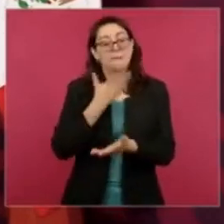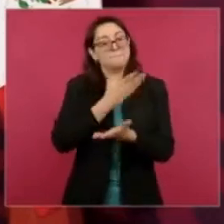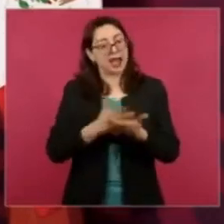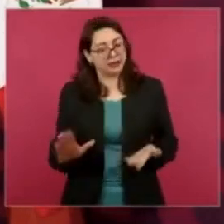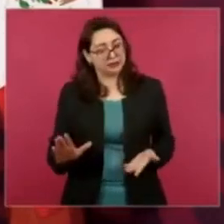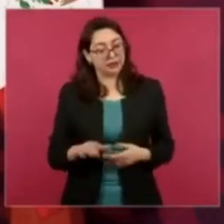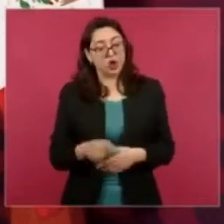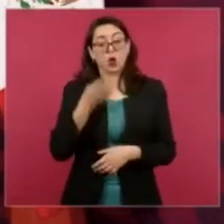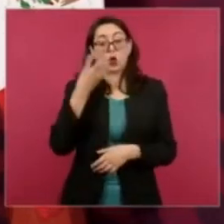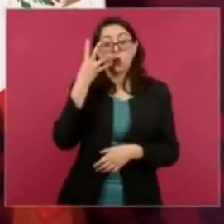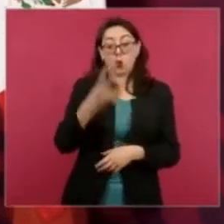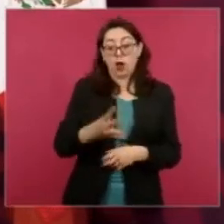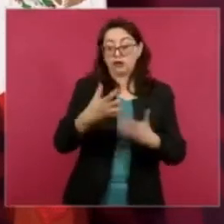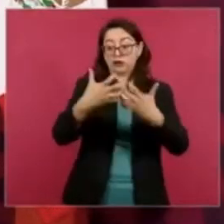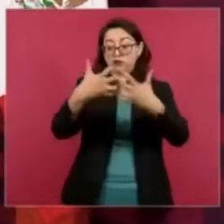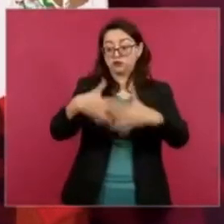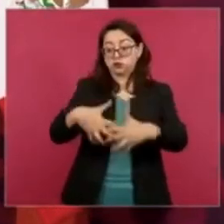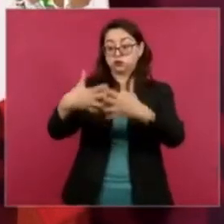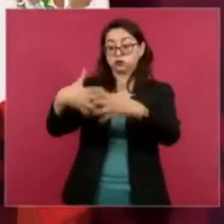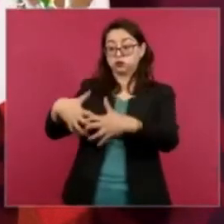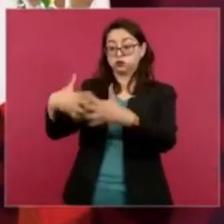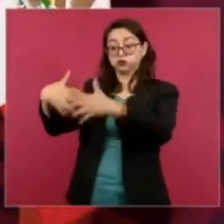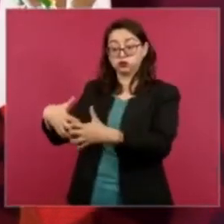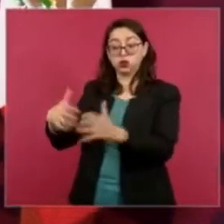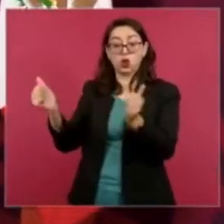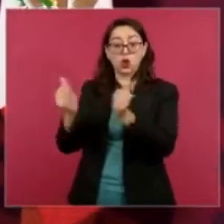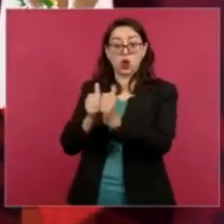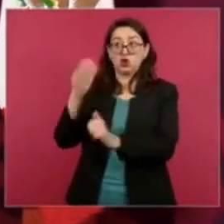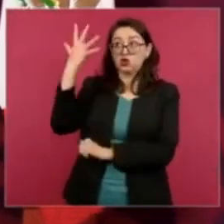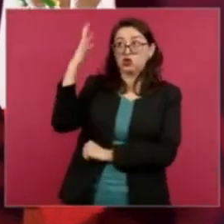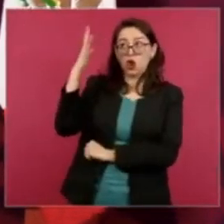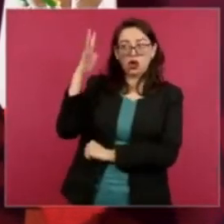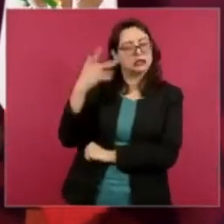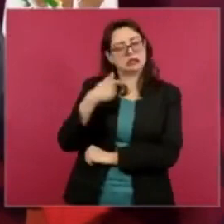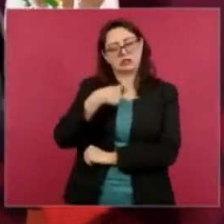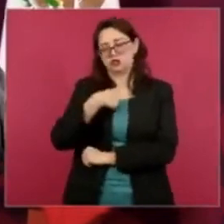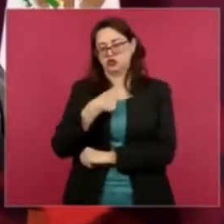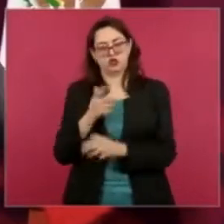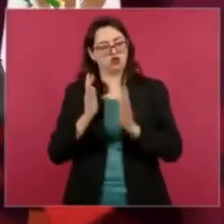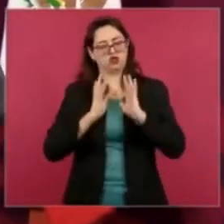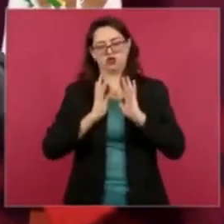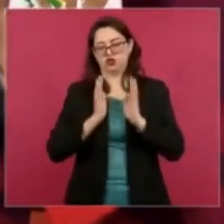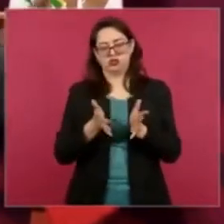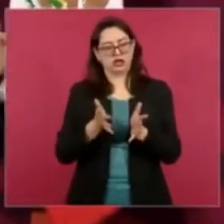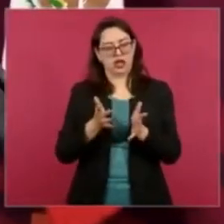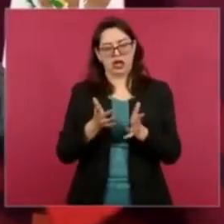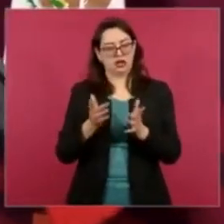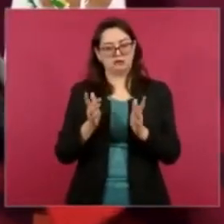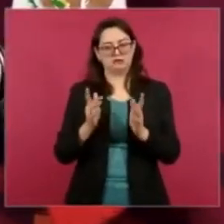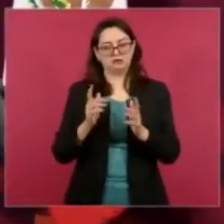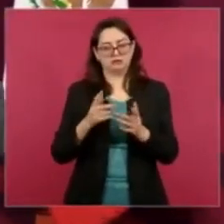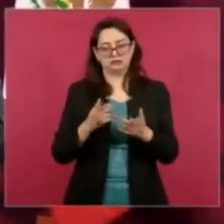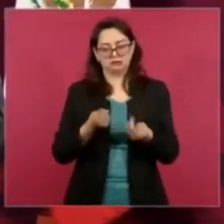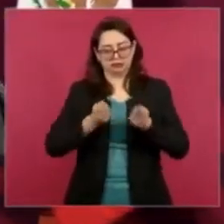de energía solar en Sonora, proyectos terminados.